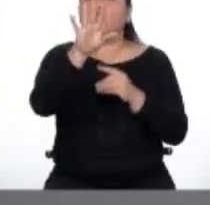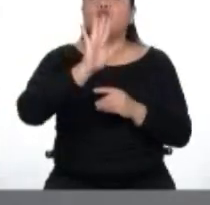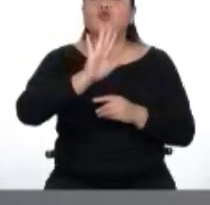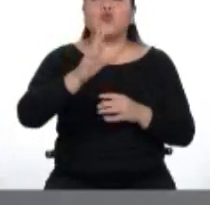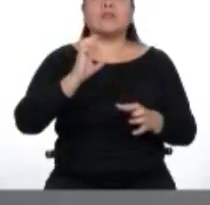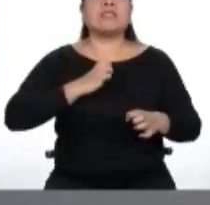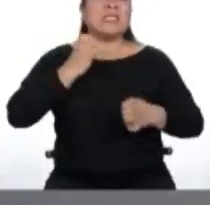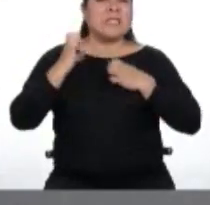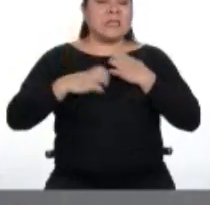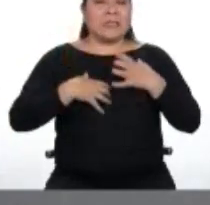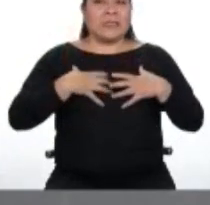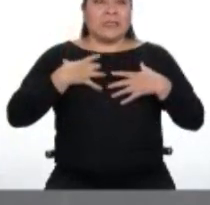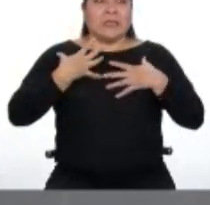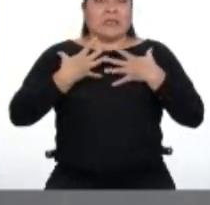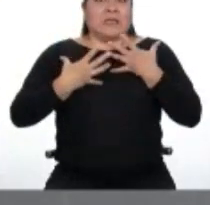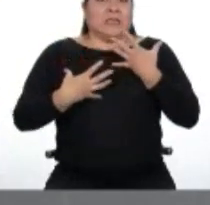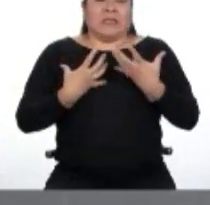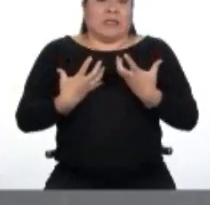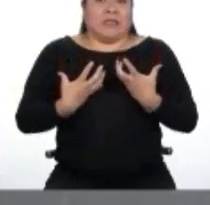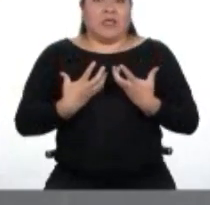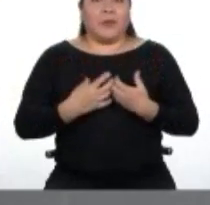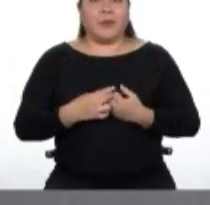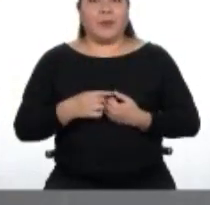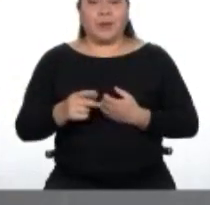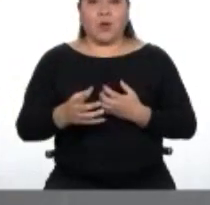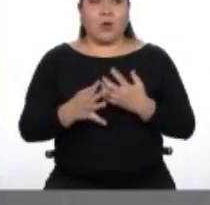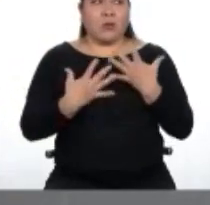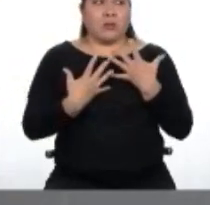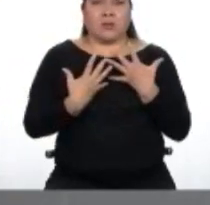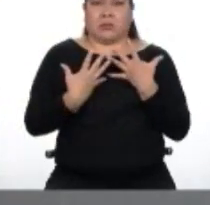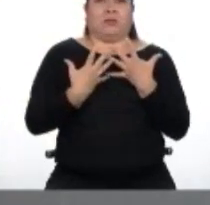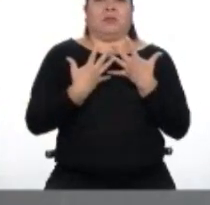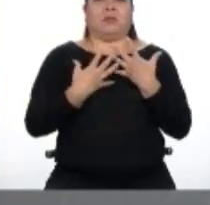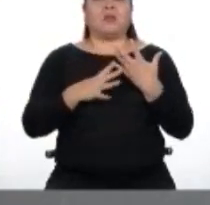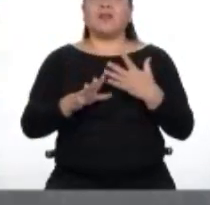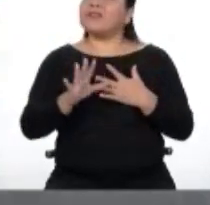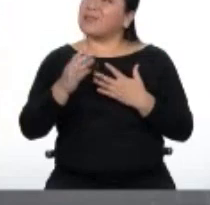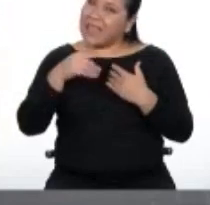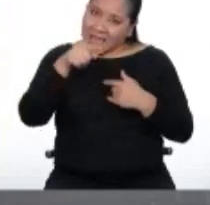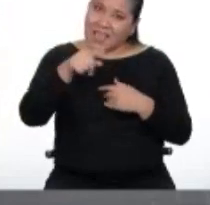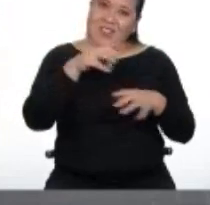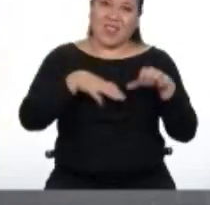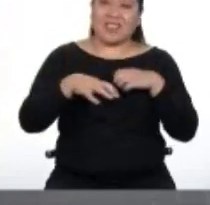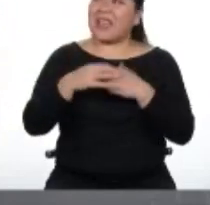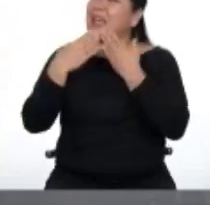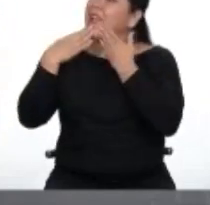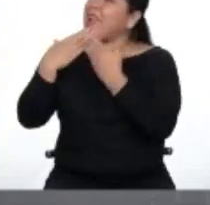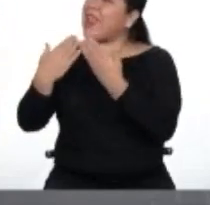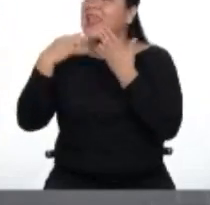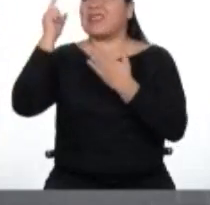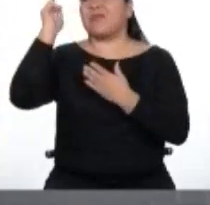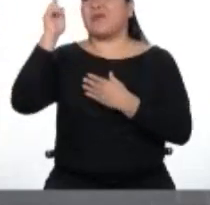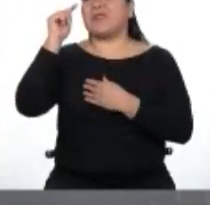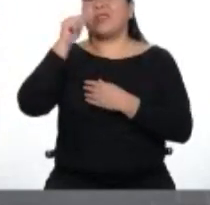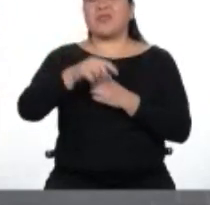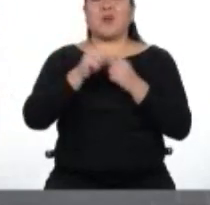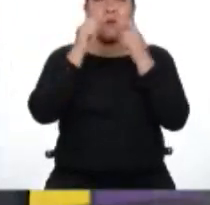nos lleven a un estado de presión o de tensión. ¡Muchísimas gracias, profesora! ¡Ha sido increíble!